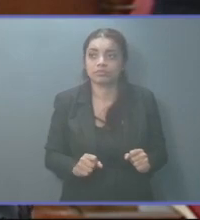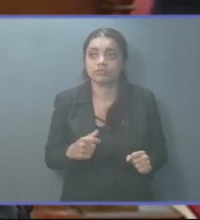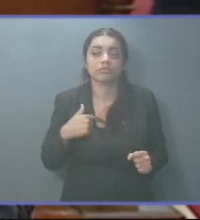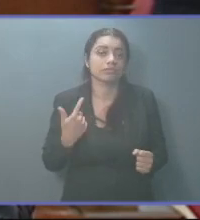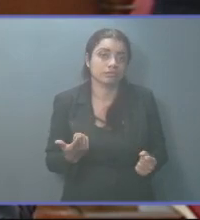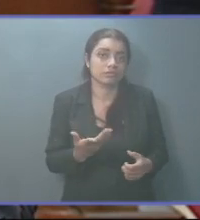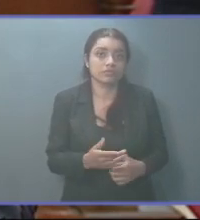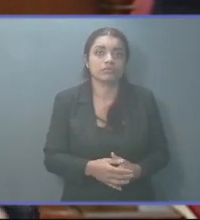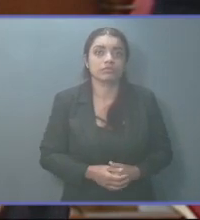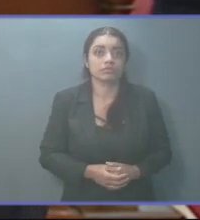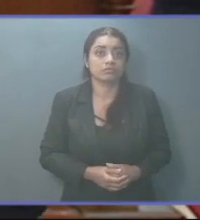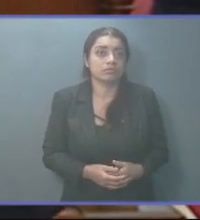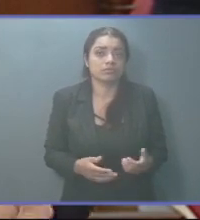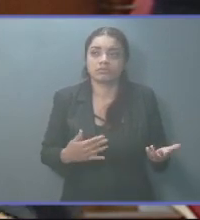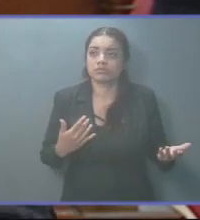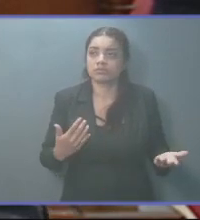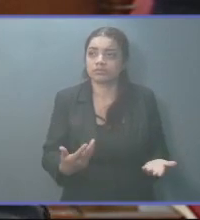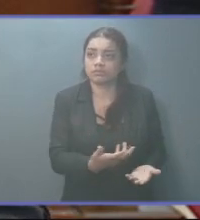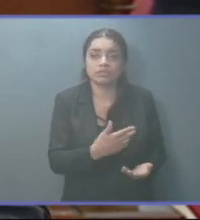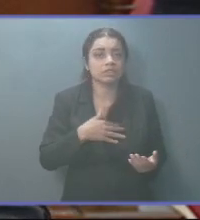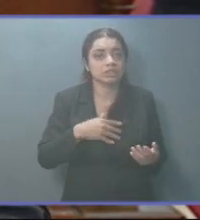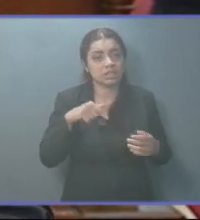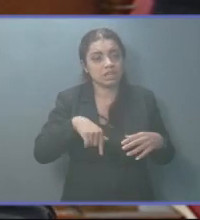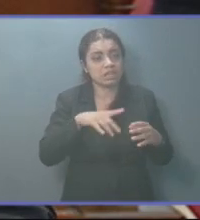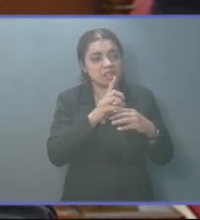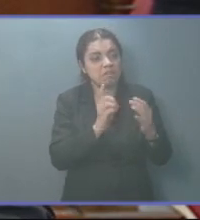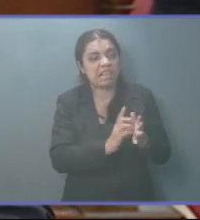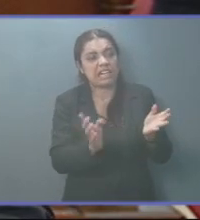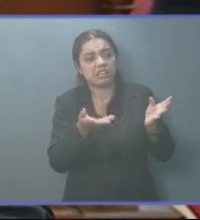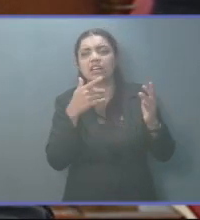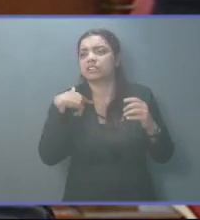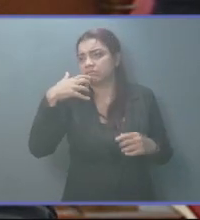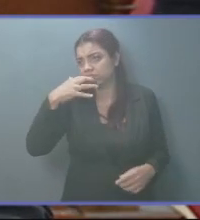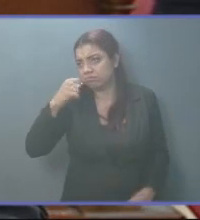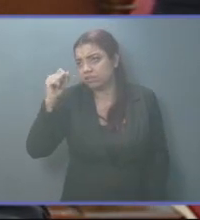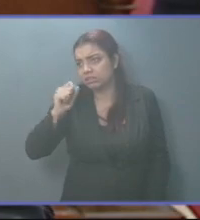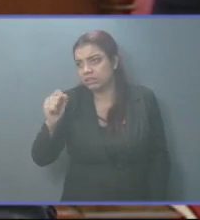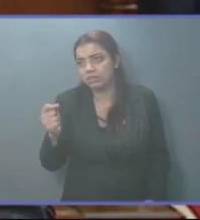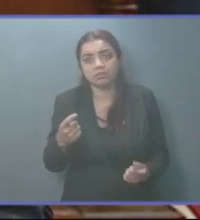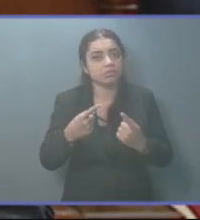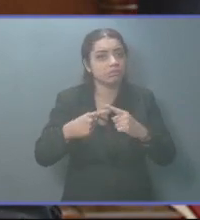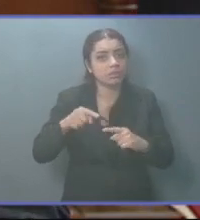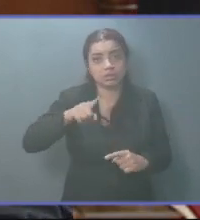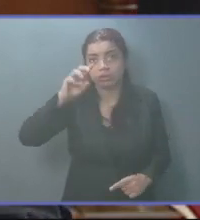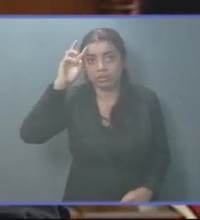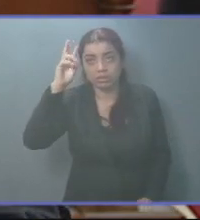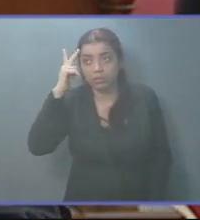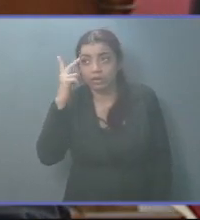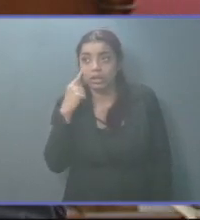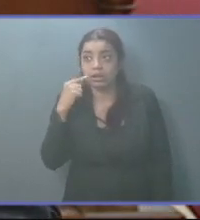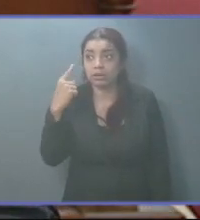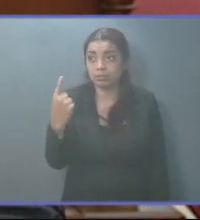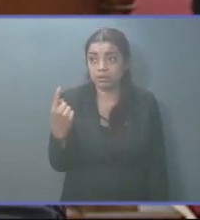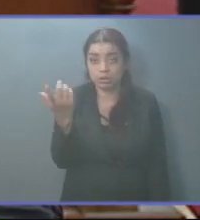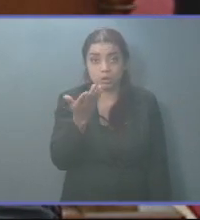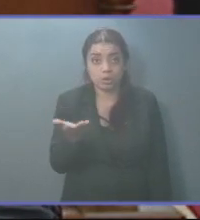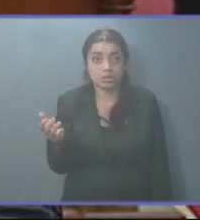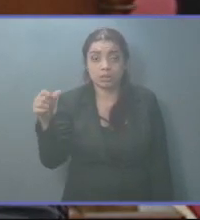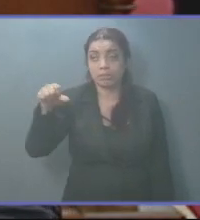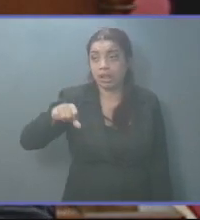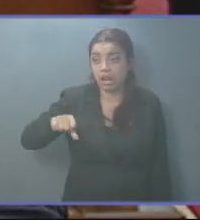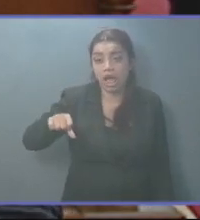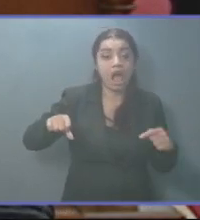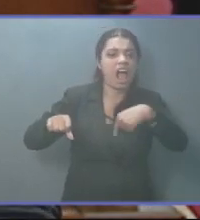reputación. Que nosotros tenemos mala reputación, se los concedo, pero eso no exime que porque unos hagan una cosa mala,